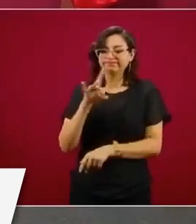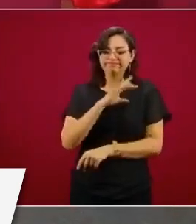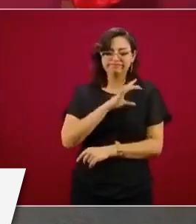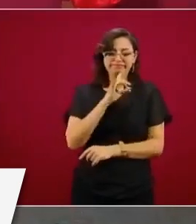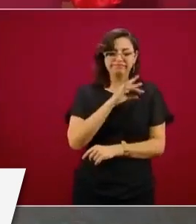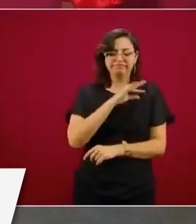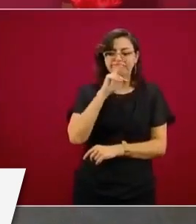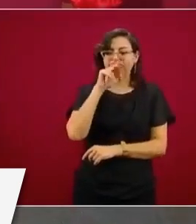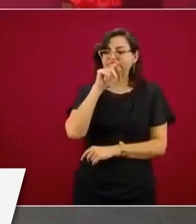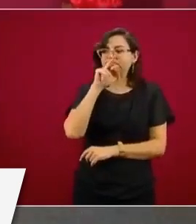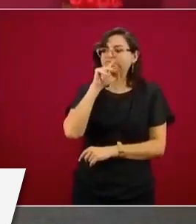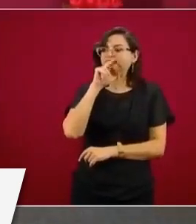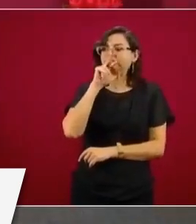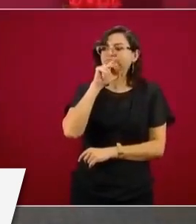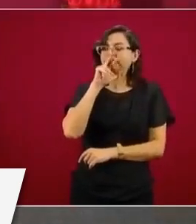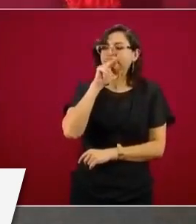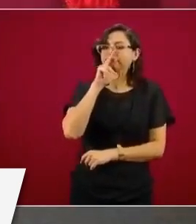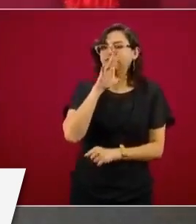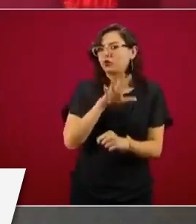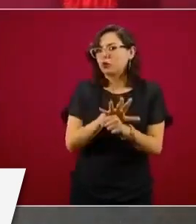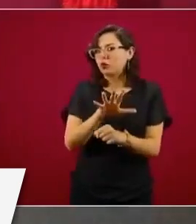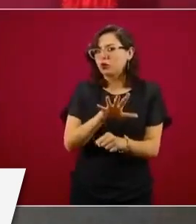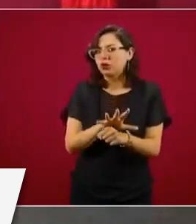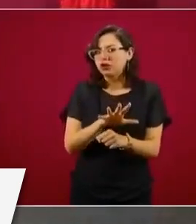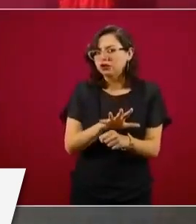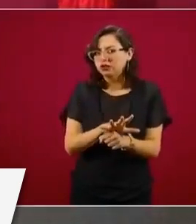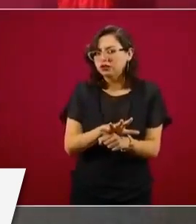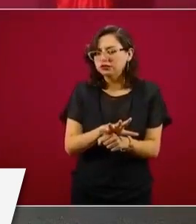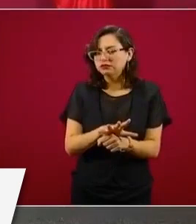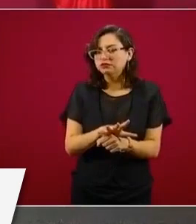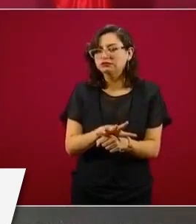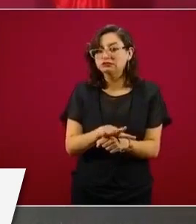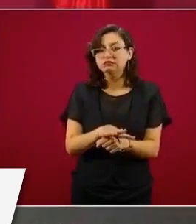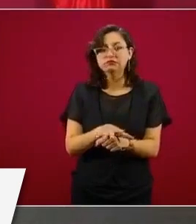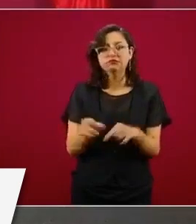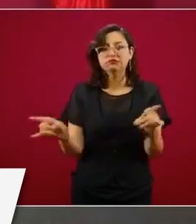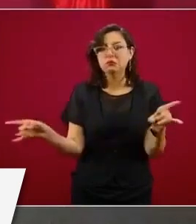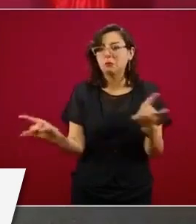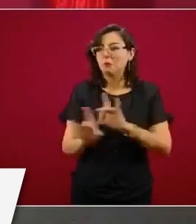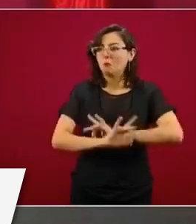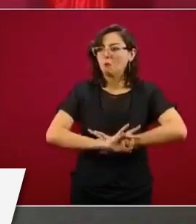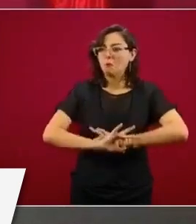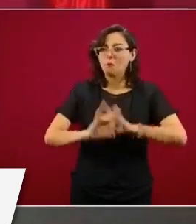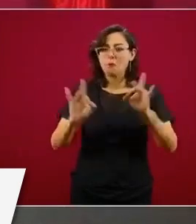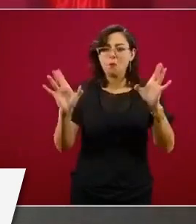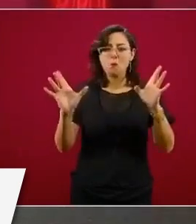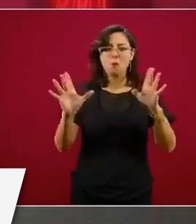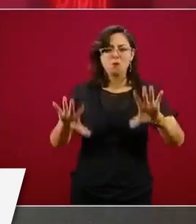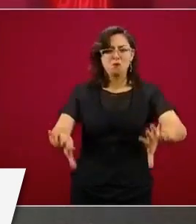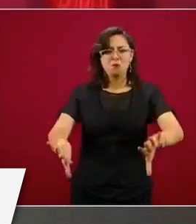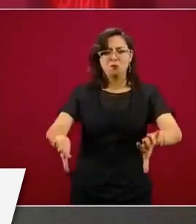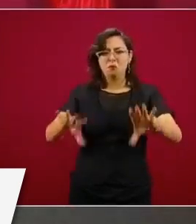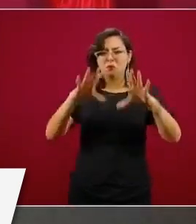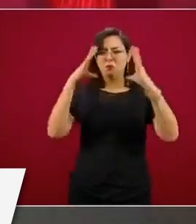de que se saliera de control